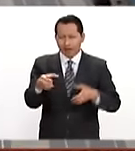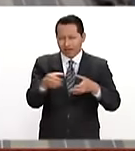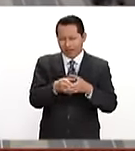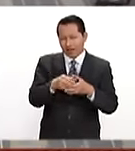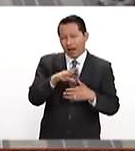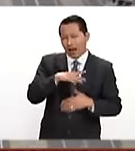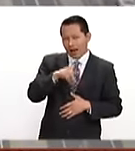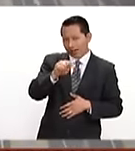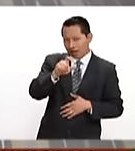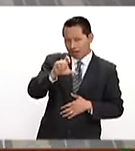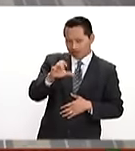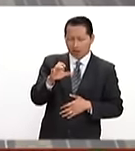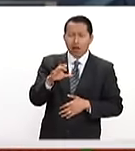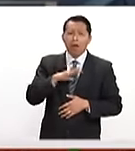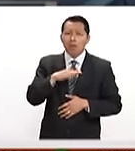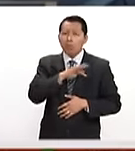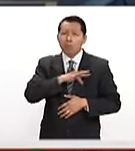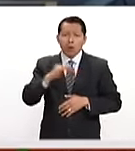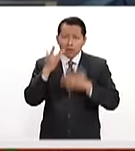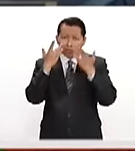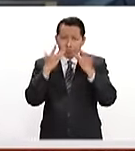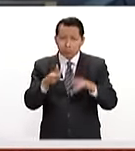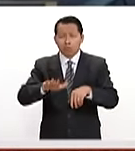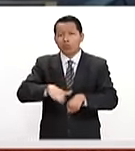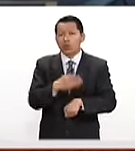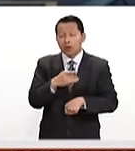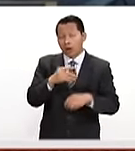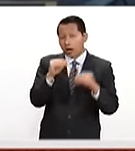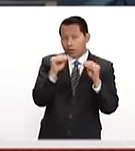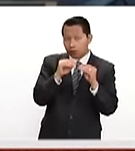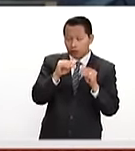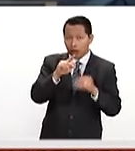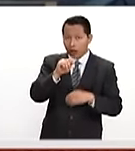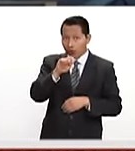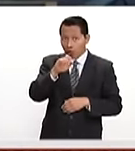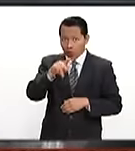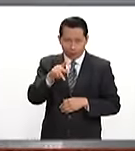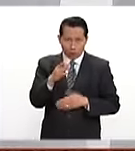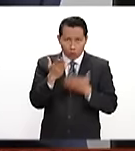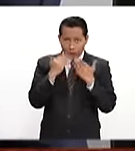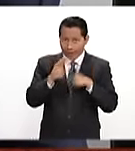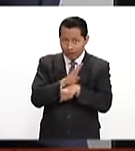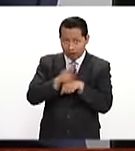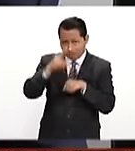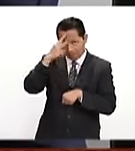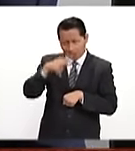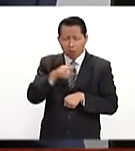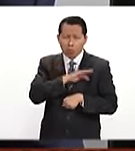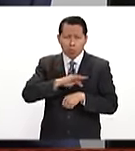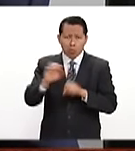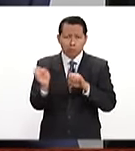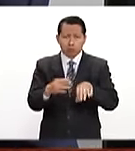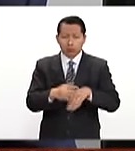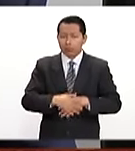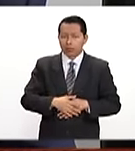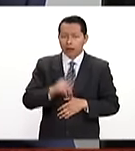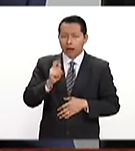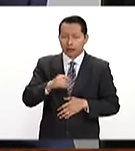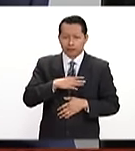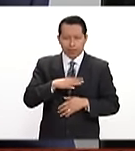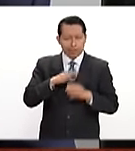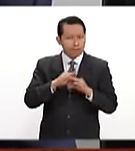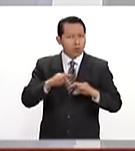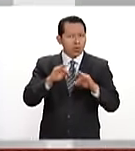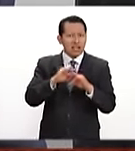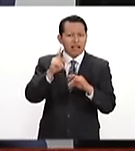libre comercio si las negociaciones con el gobierno de Donald Trump no son benéficas para nuestro país tiene que ser a partir de una premisa de que